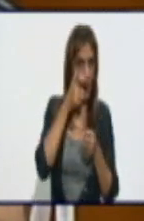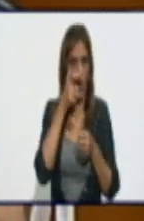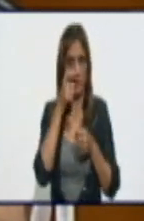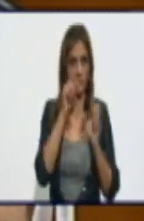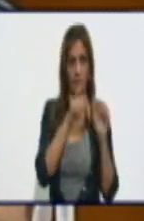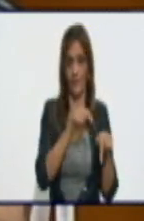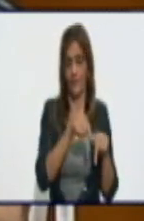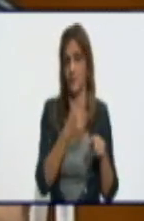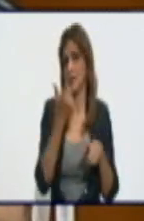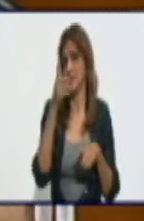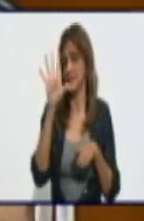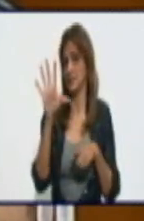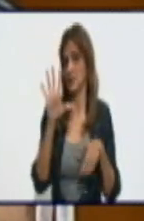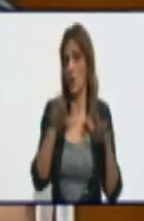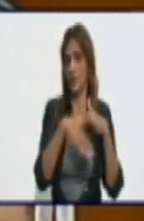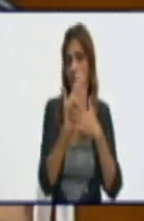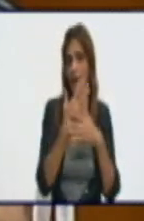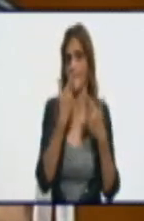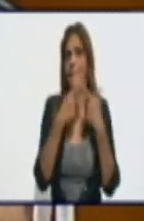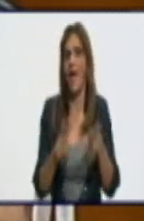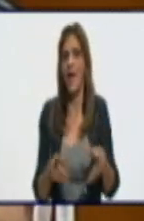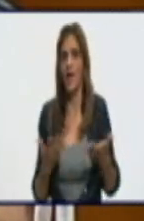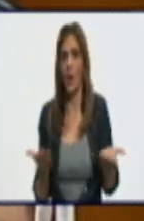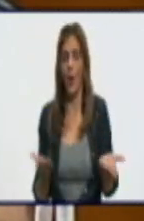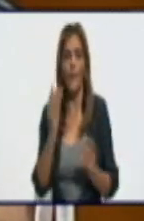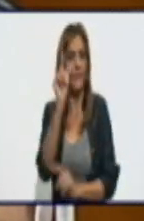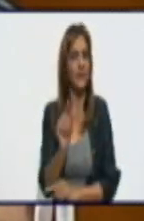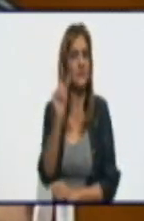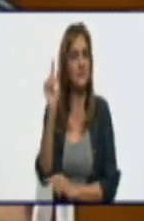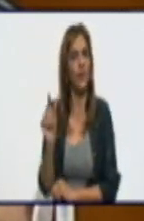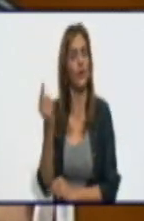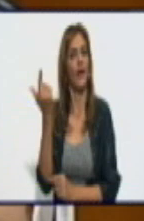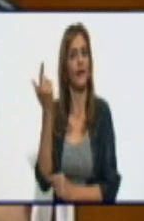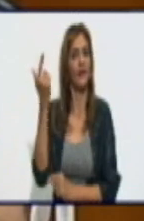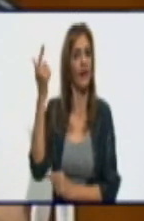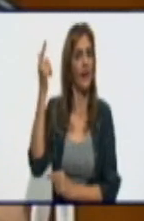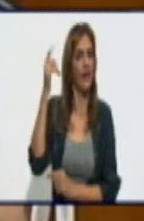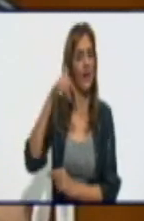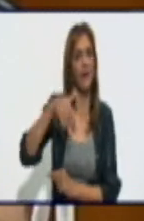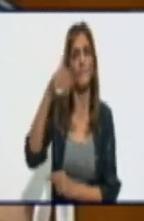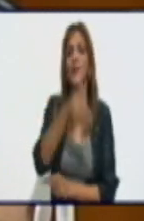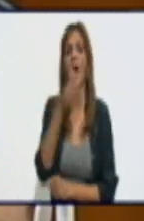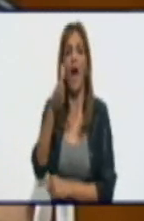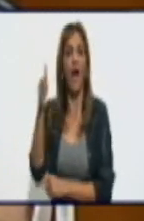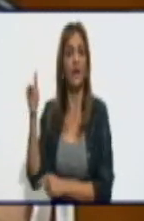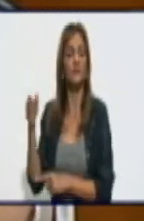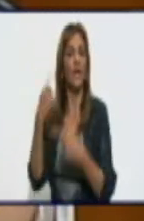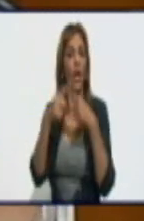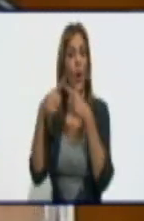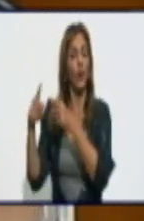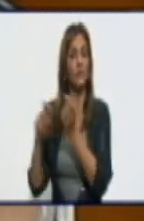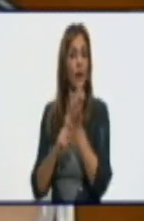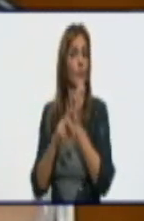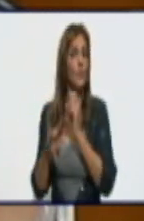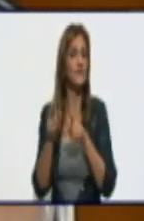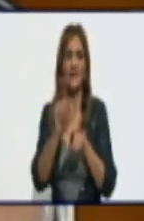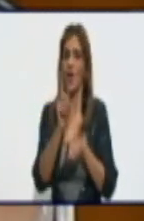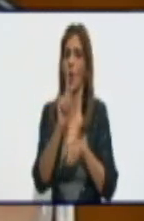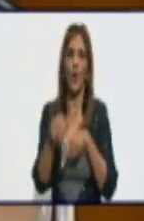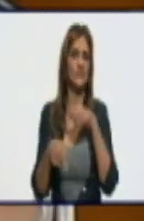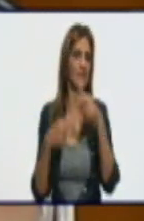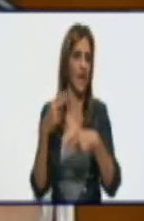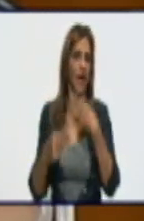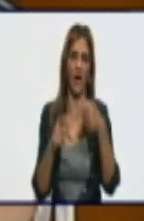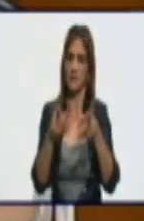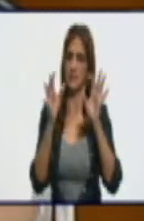negativo. En el caso del viajero que viene de otra provincia no es así. Los viajeros están llegando y la mayoría de las